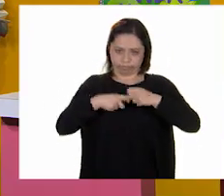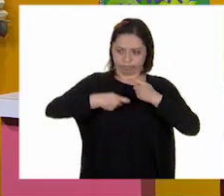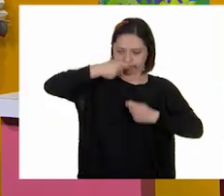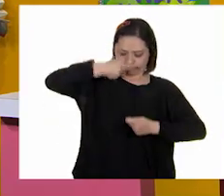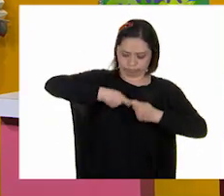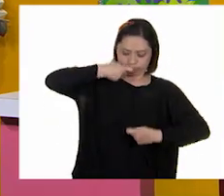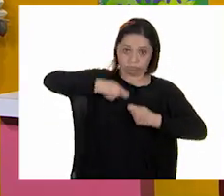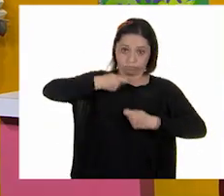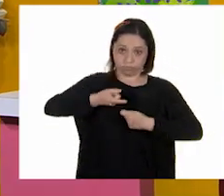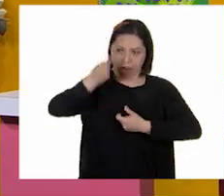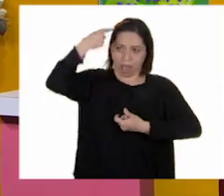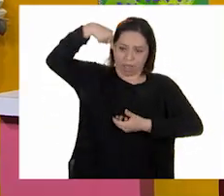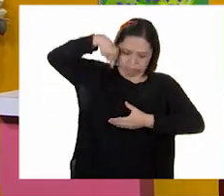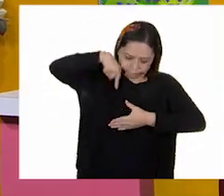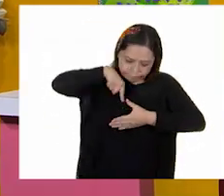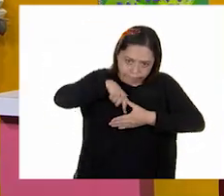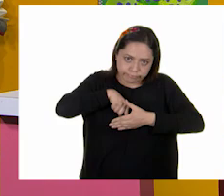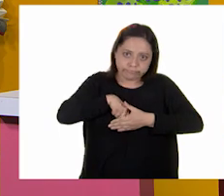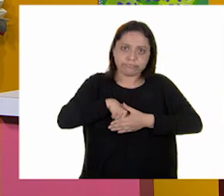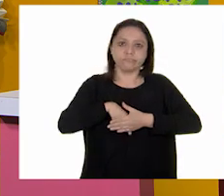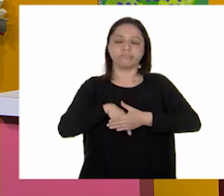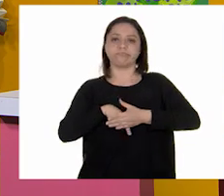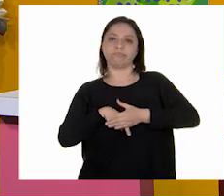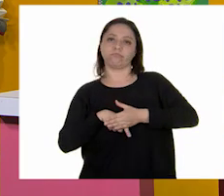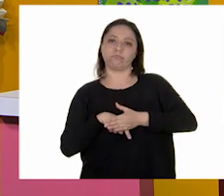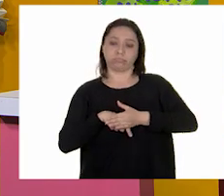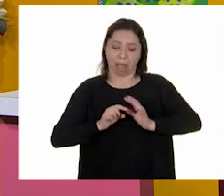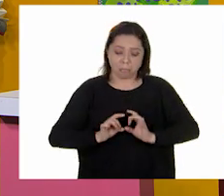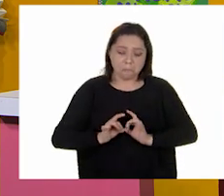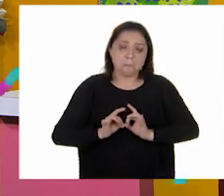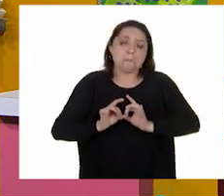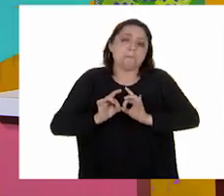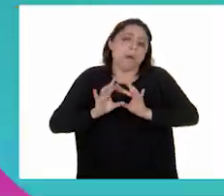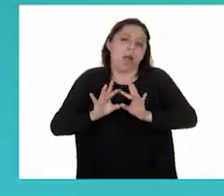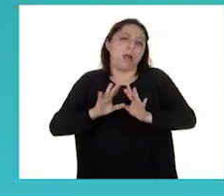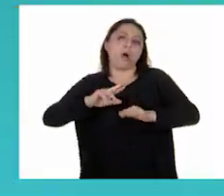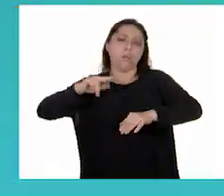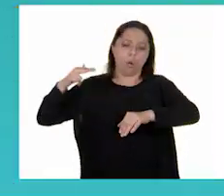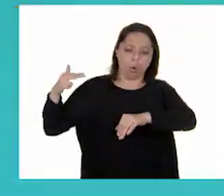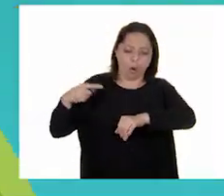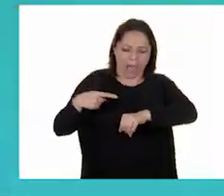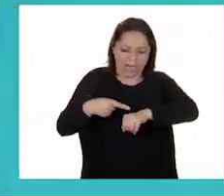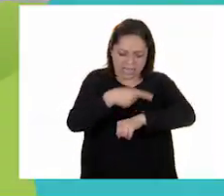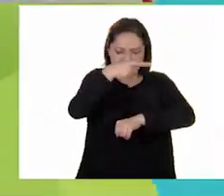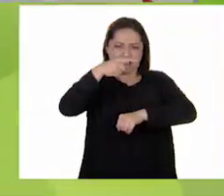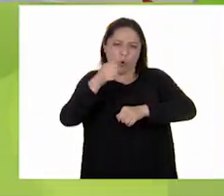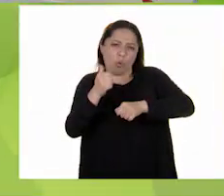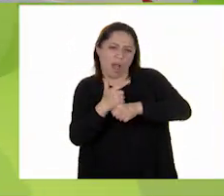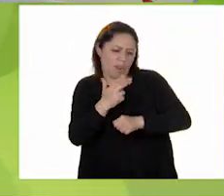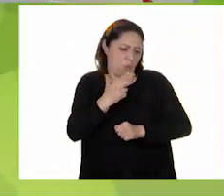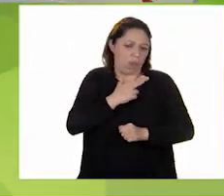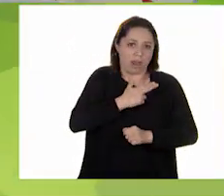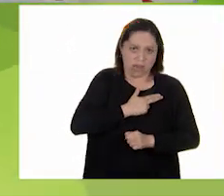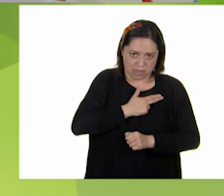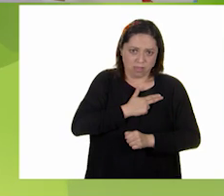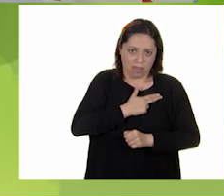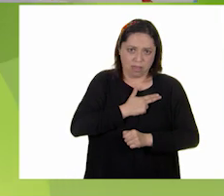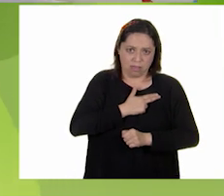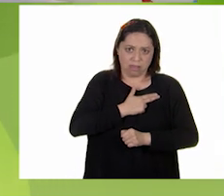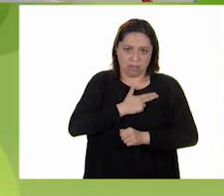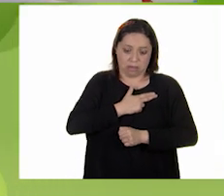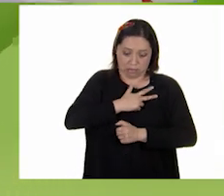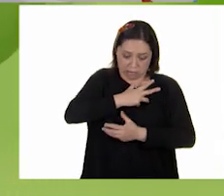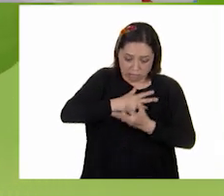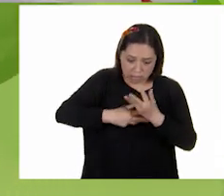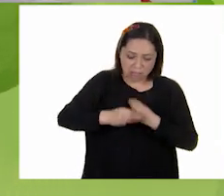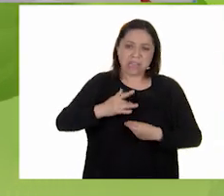las esporas entran a nuestro cuerpo a través de una lesión o una herida. Sí, y algunos de los síntomas van a ser, ay,